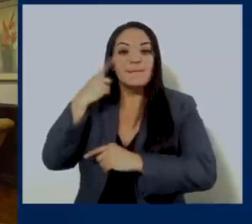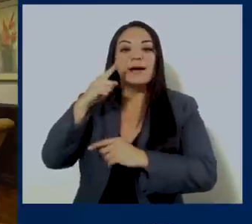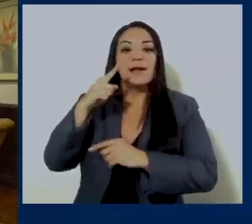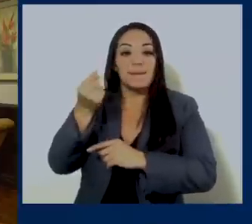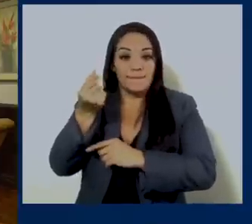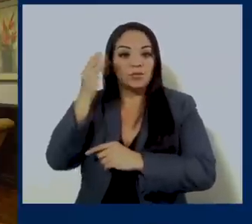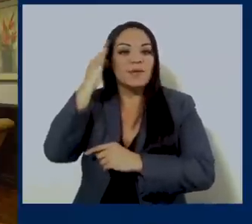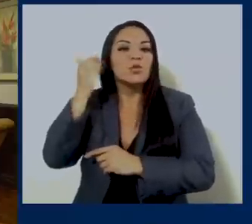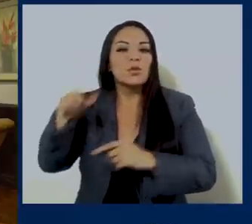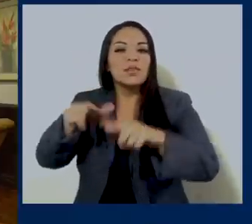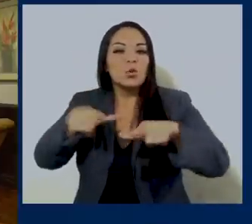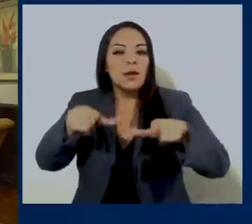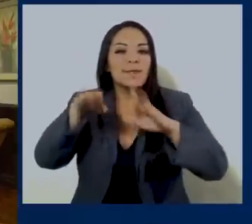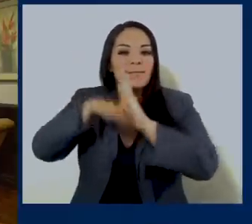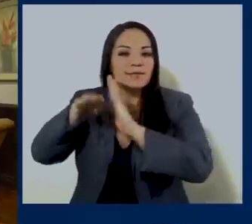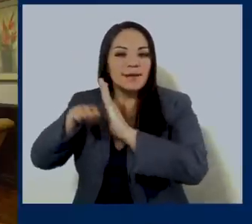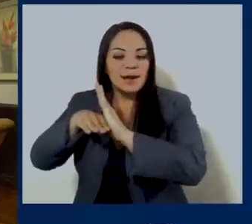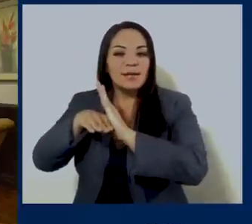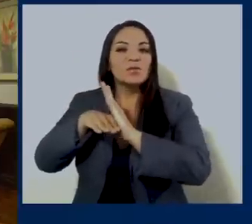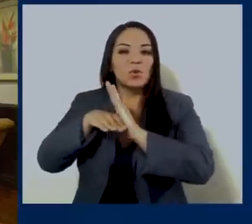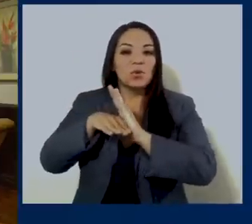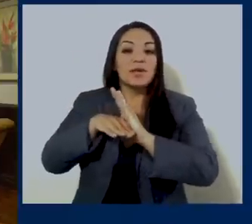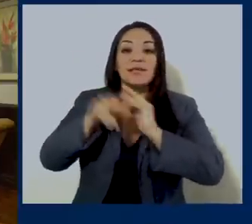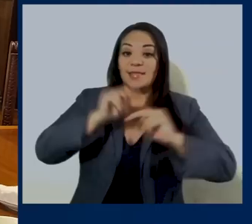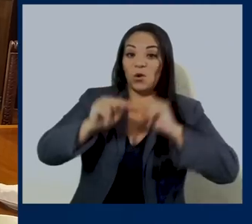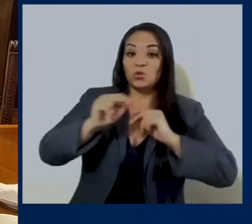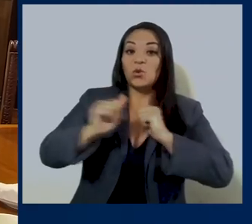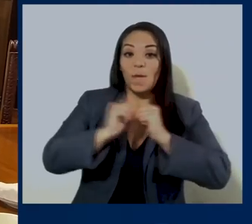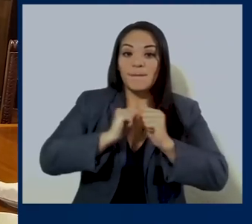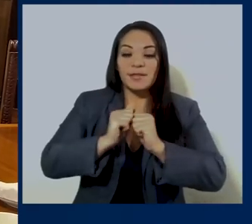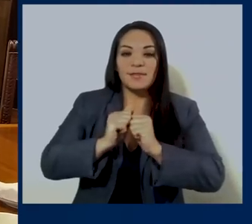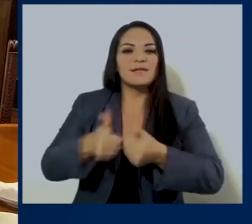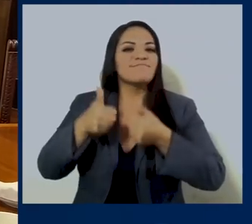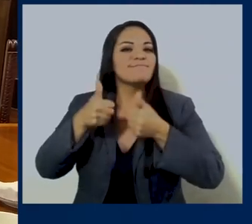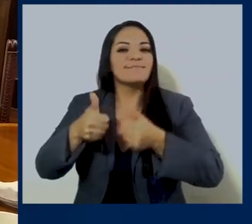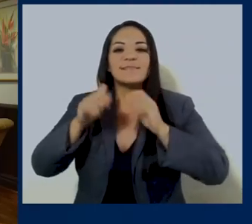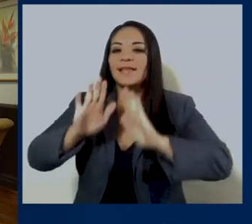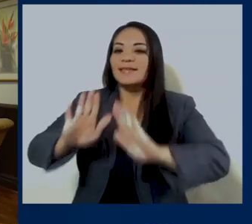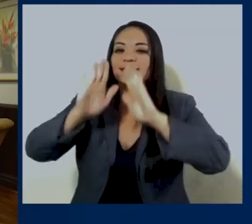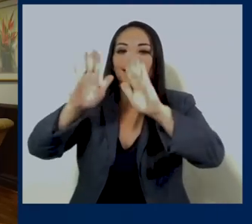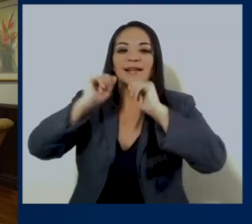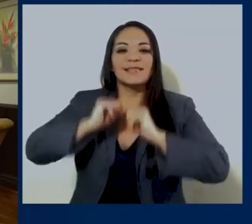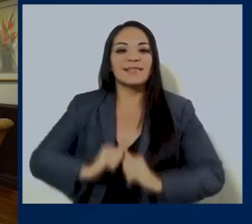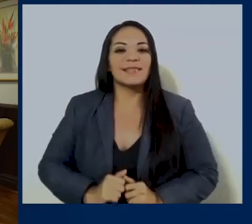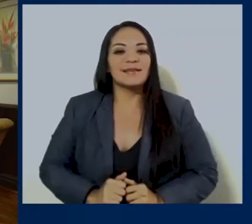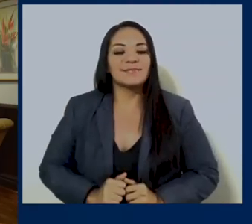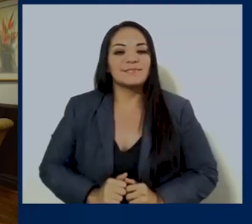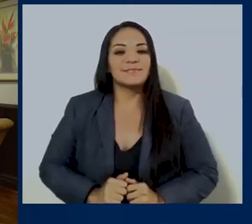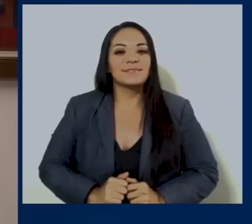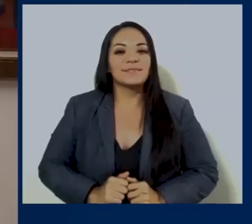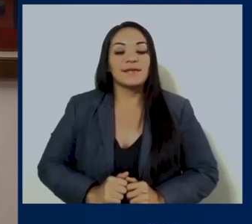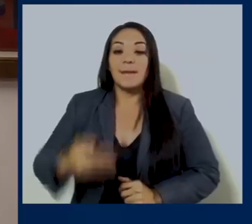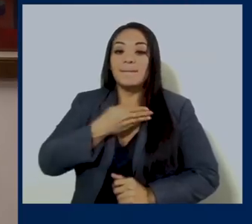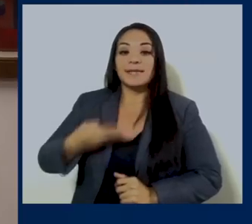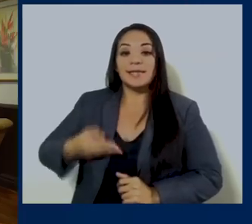precios para ayudarle a la gente a economizar y que se tenga que poner a competir los comerciantes, me parece excelente.